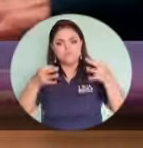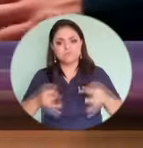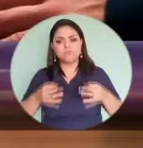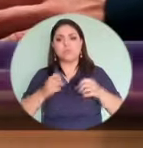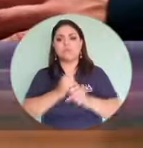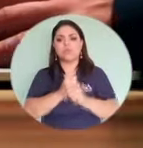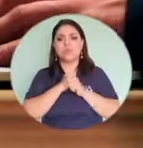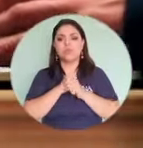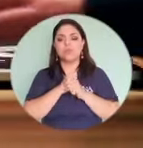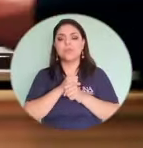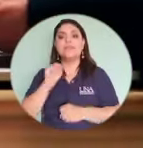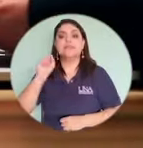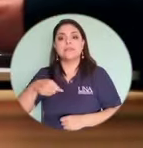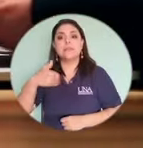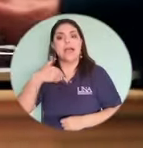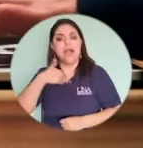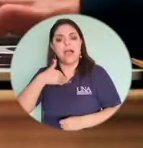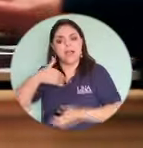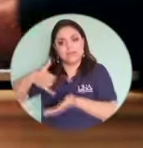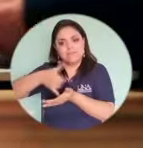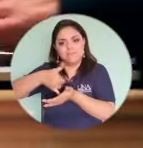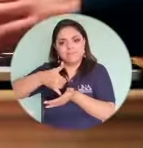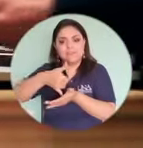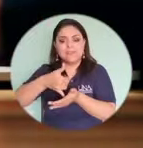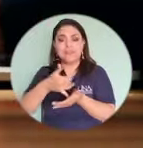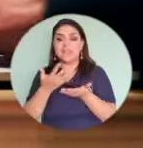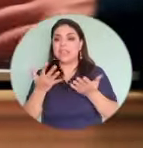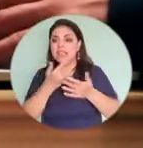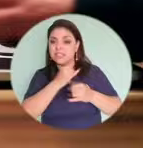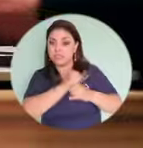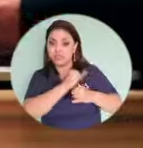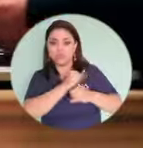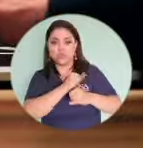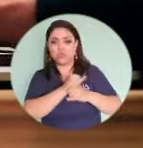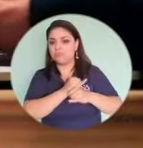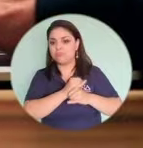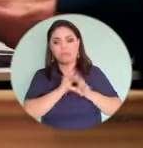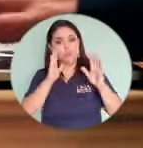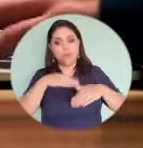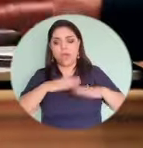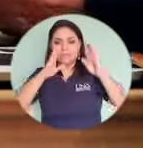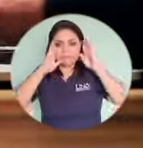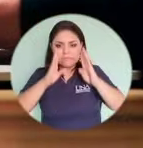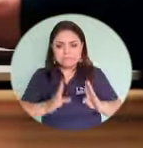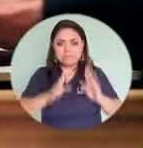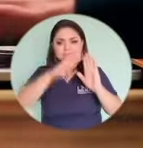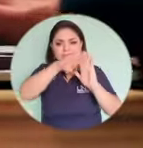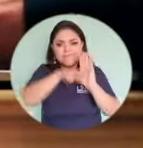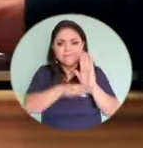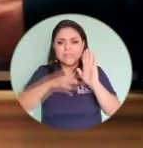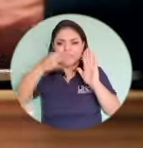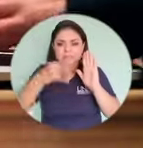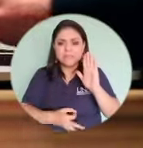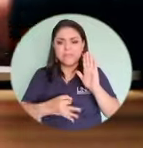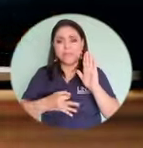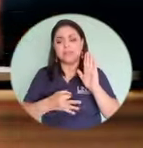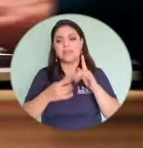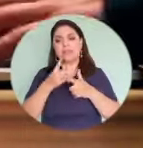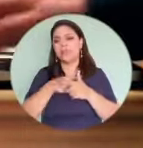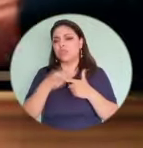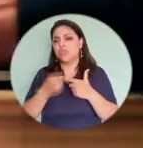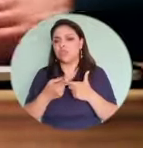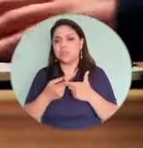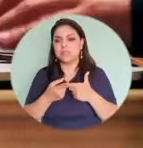vulnerabilidades que, pues, en ocasiones las entidades no han hecho su debida diligencia, por ejemplo, tratando de